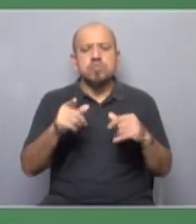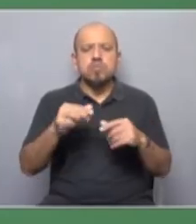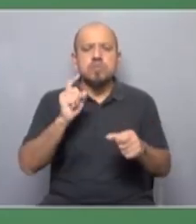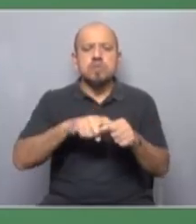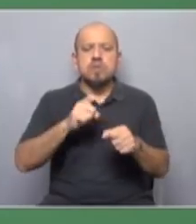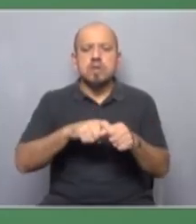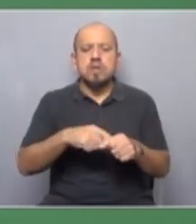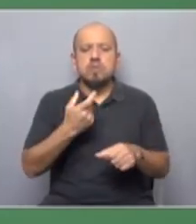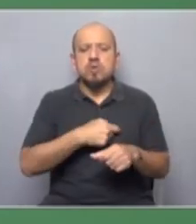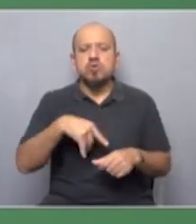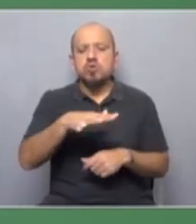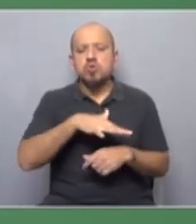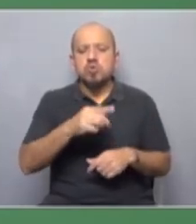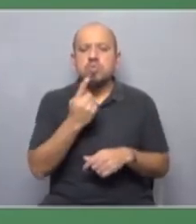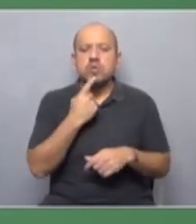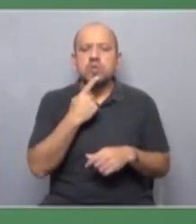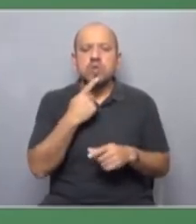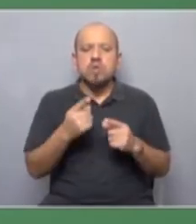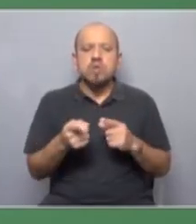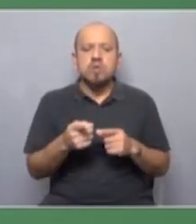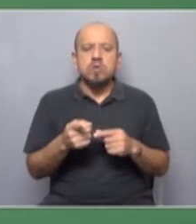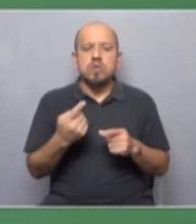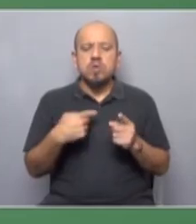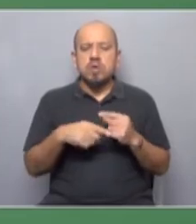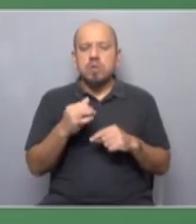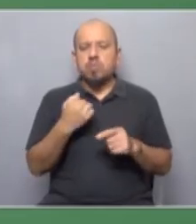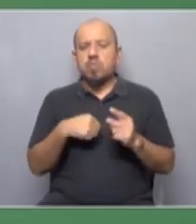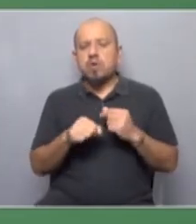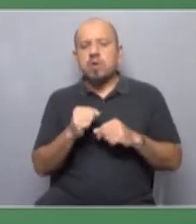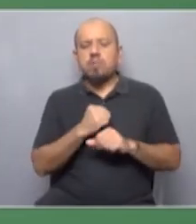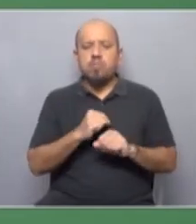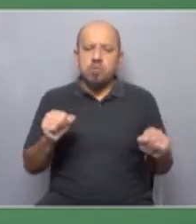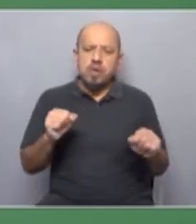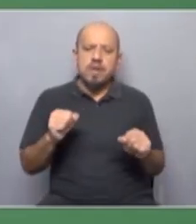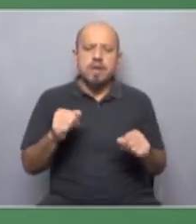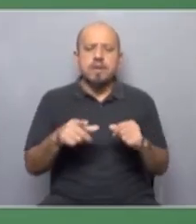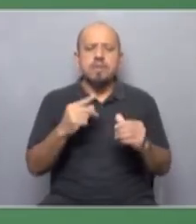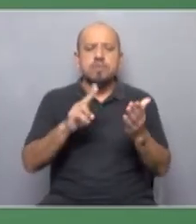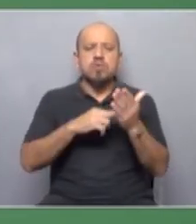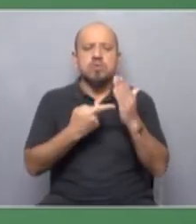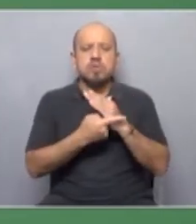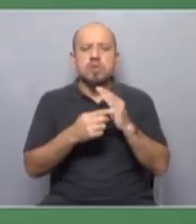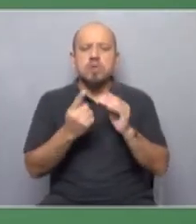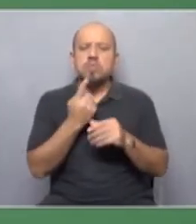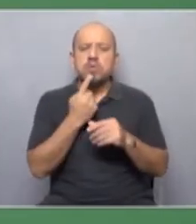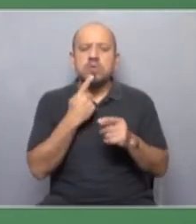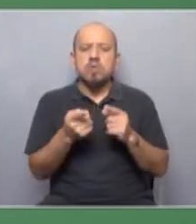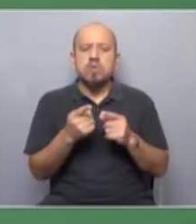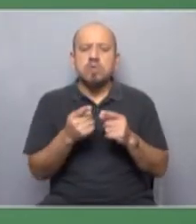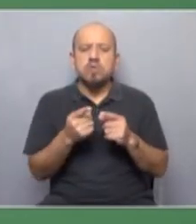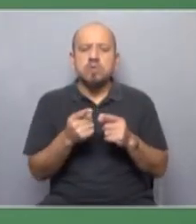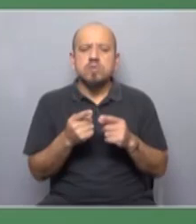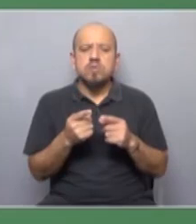sindicalismo sociopolítico con un lado que pueda apoyar proyectos políticos que